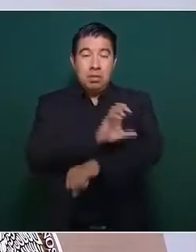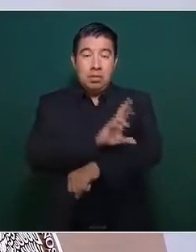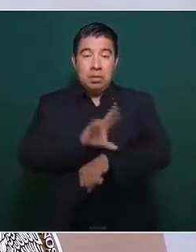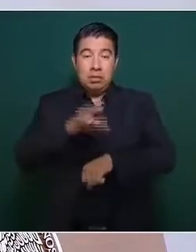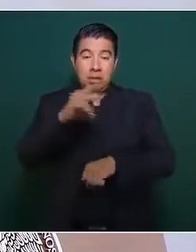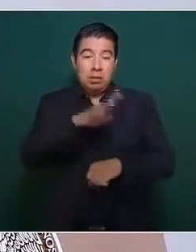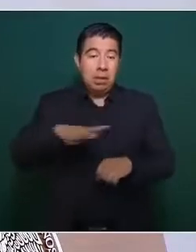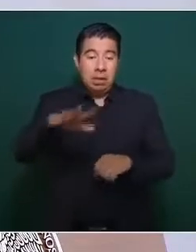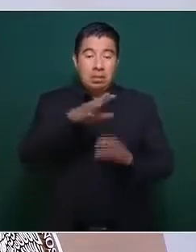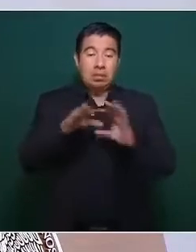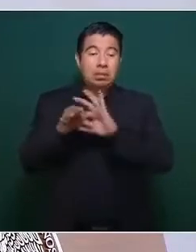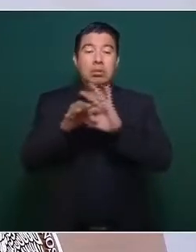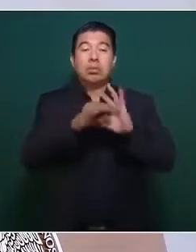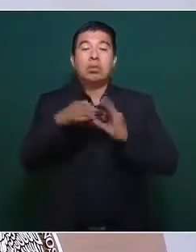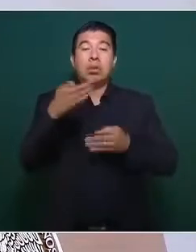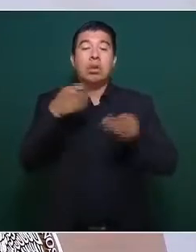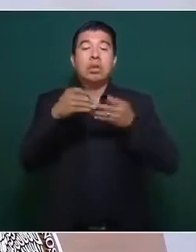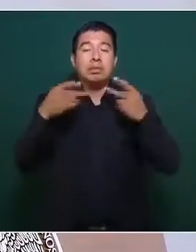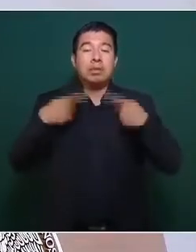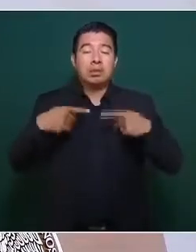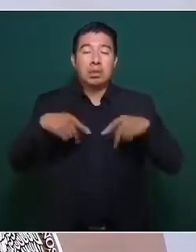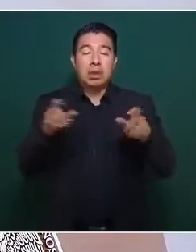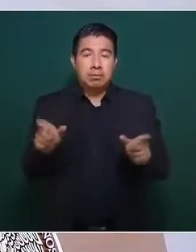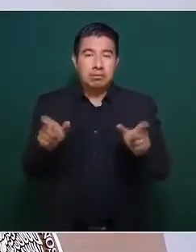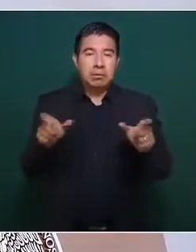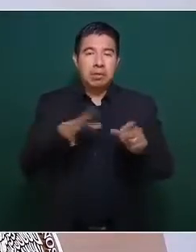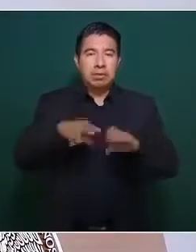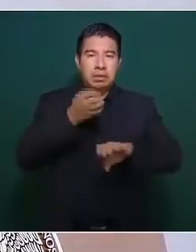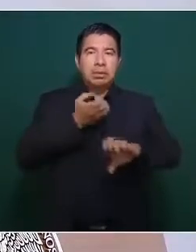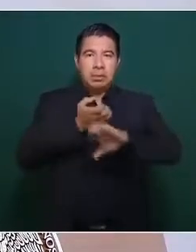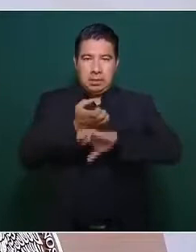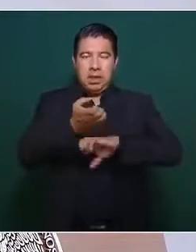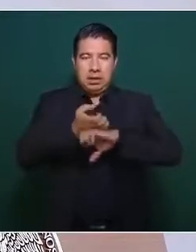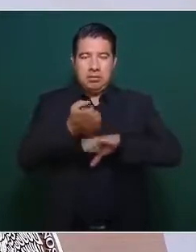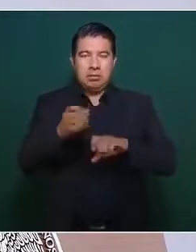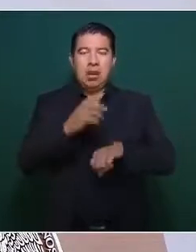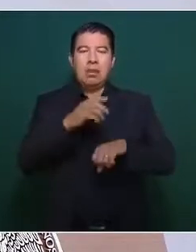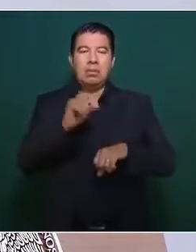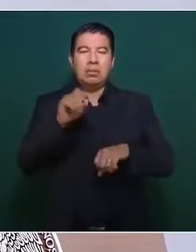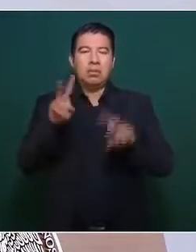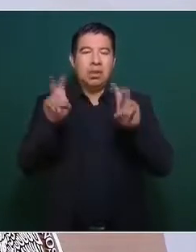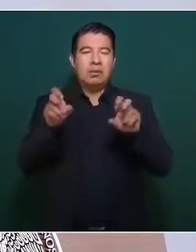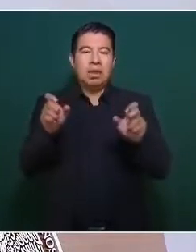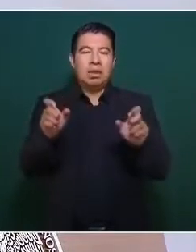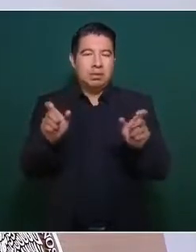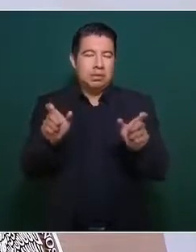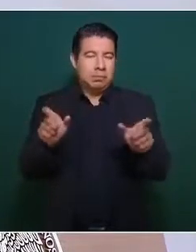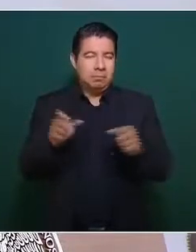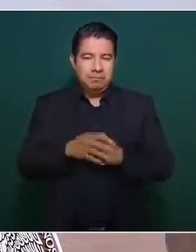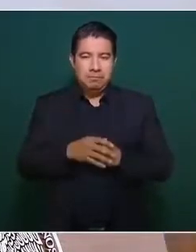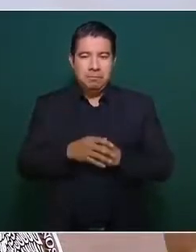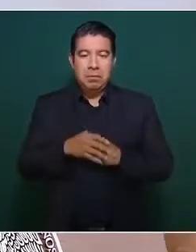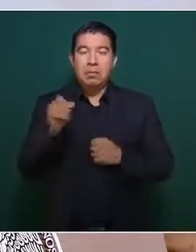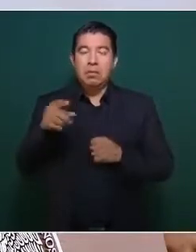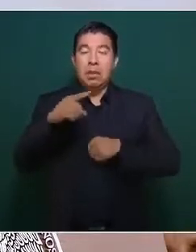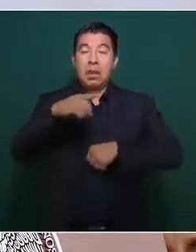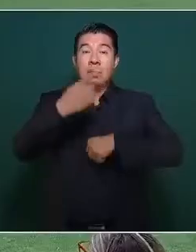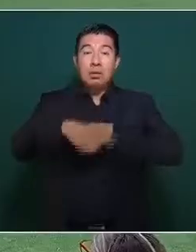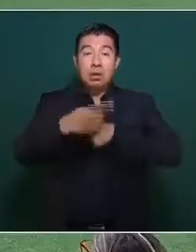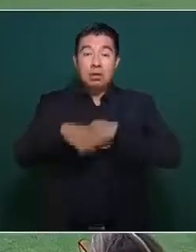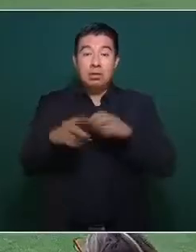presentes aquí en el estado. En la incidencia delictiva, aquí podemos observar en la lámina, el